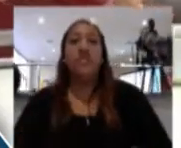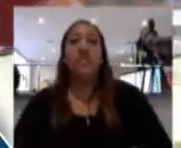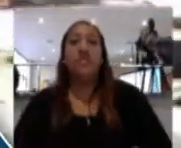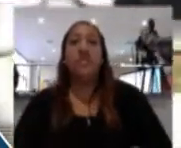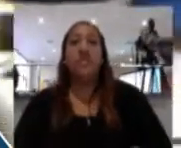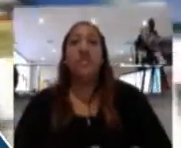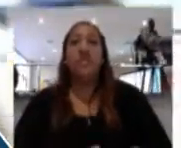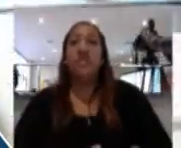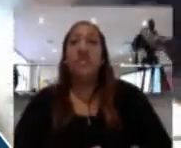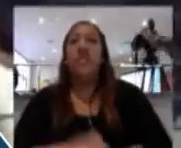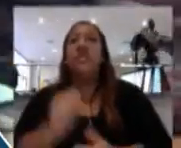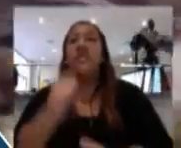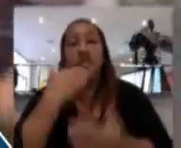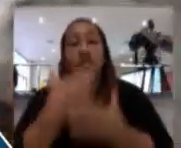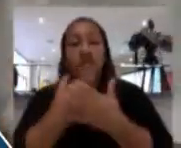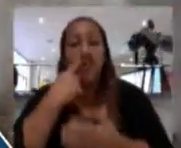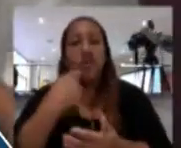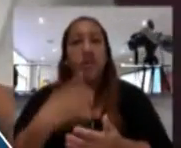Sí, gracias, señor Cali.